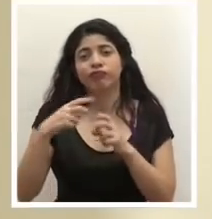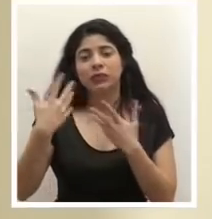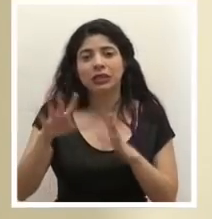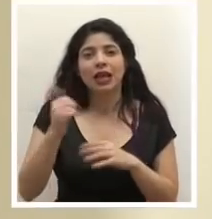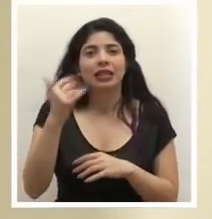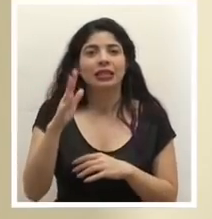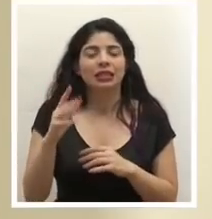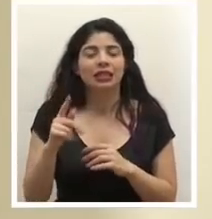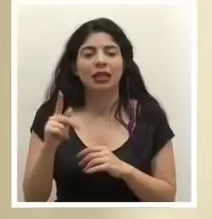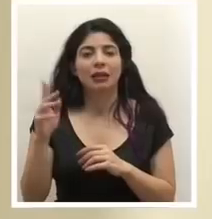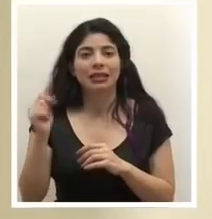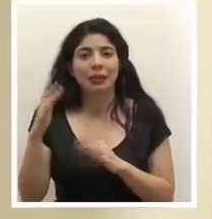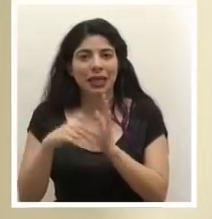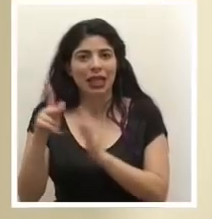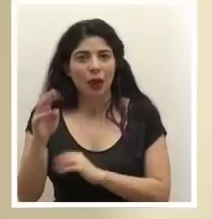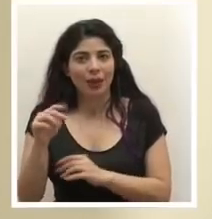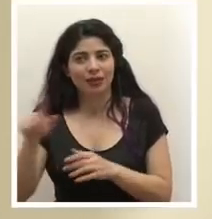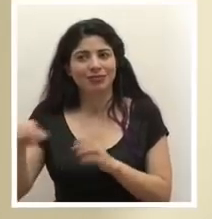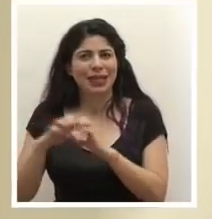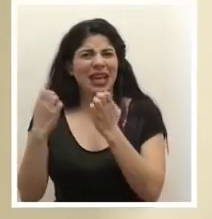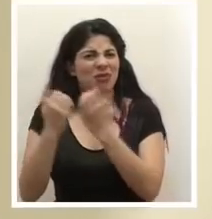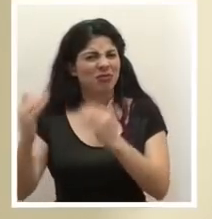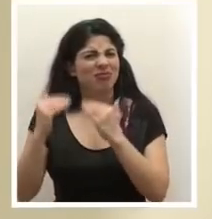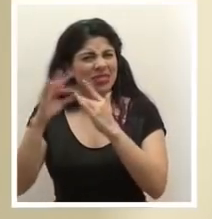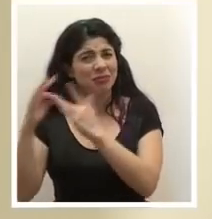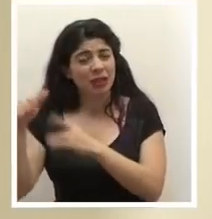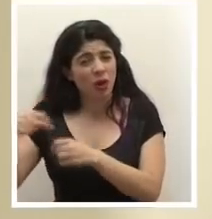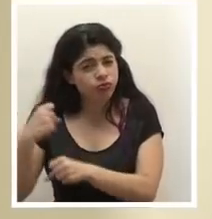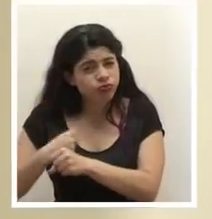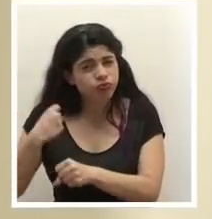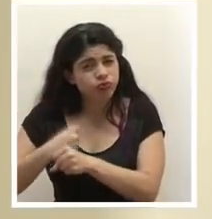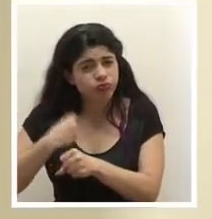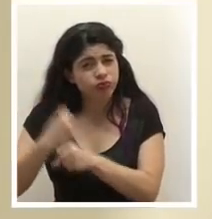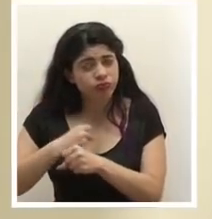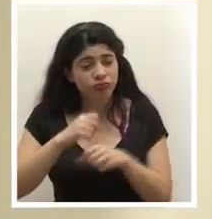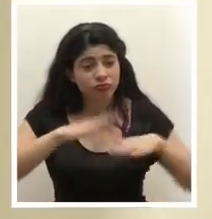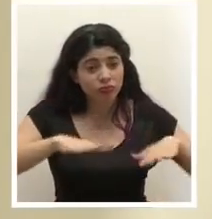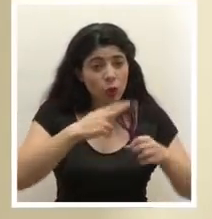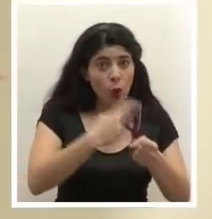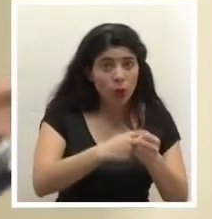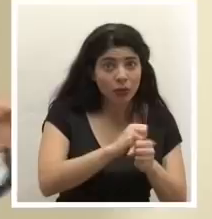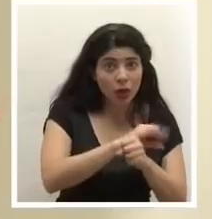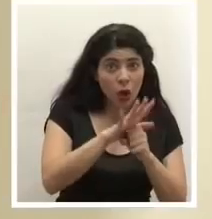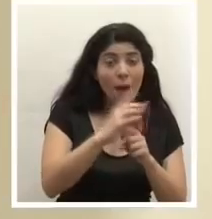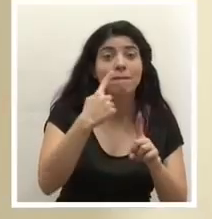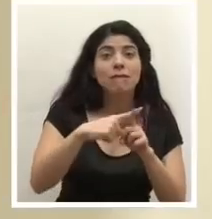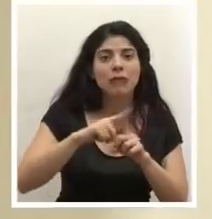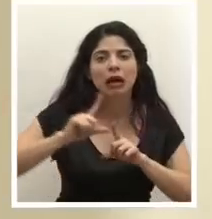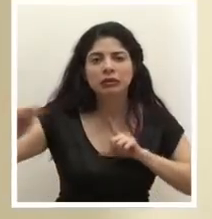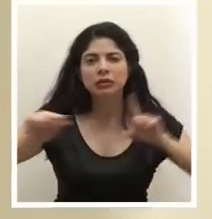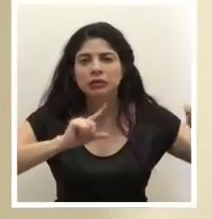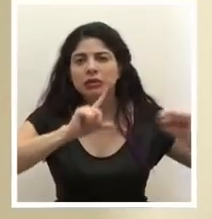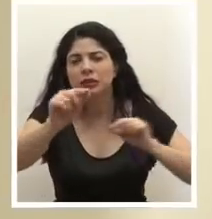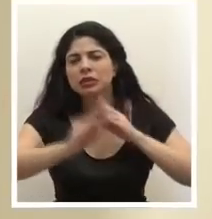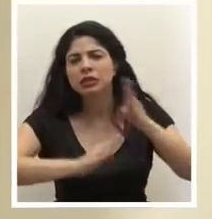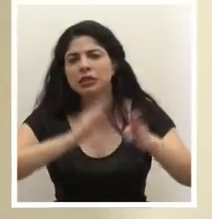PRIME especializado. entonces hay todo lo que se hace en el operativo, en el inmueble de SEACO y toda la acción regional de extensión